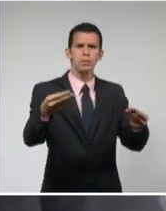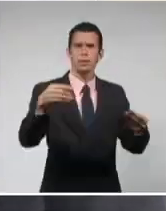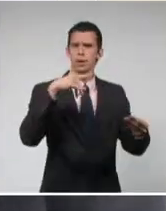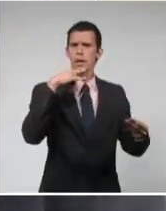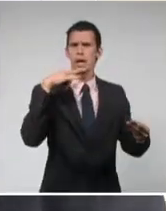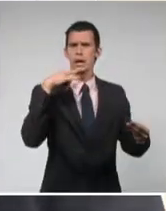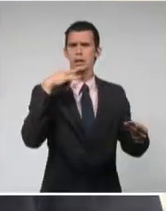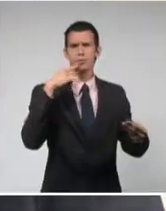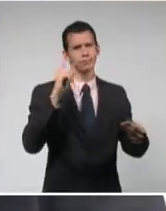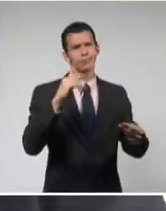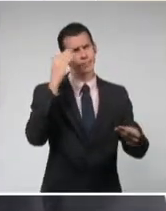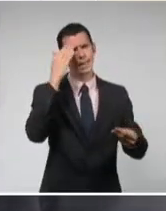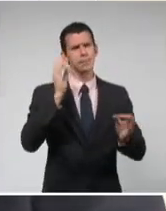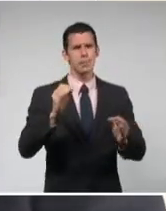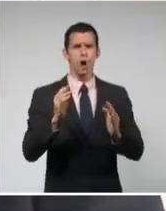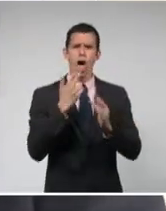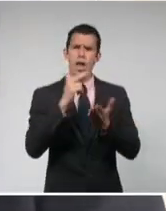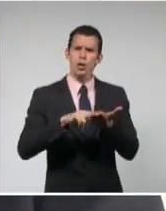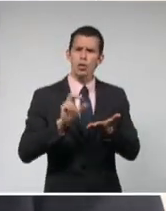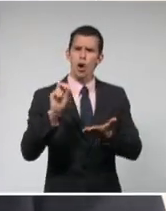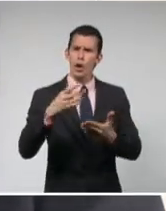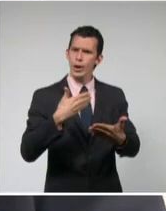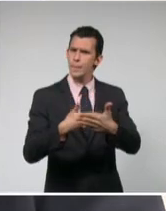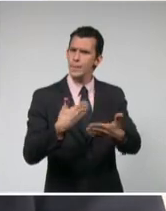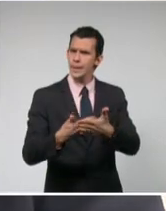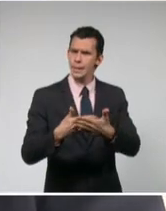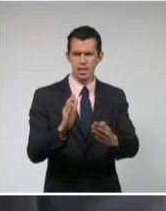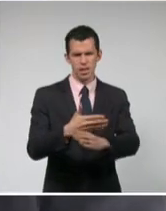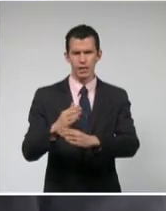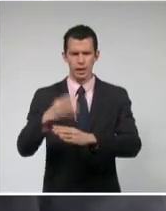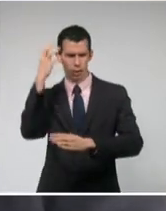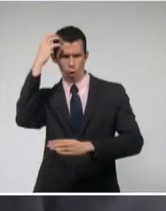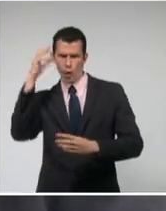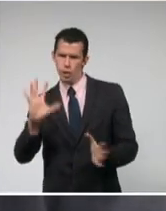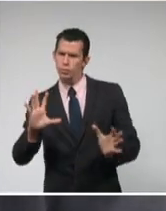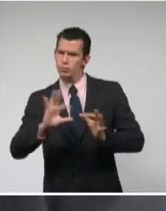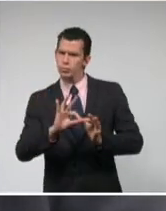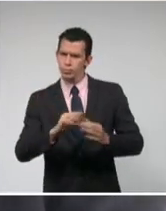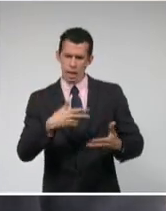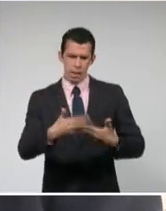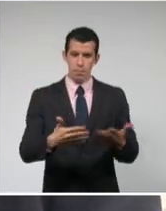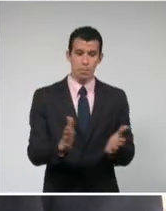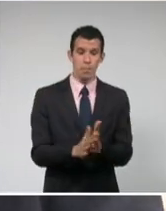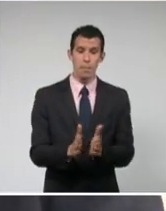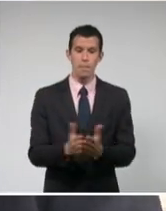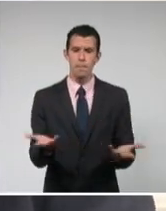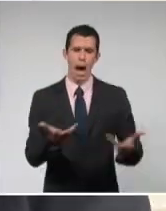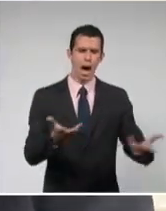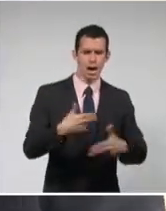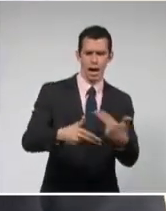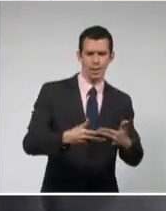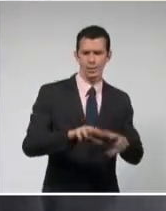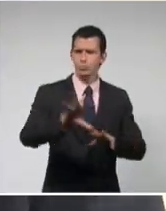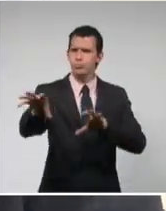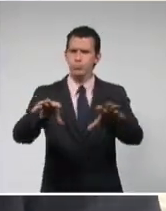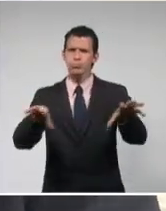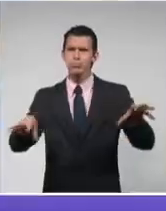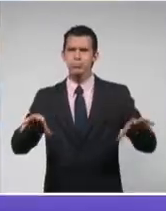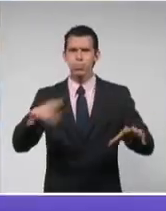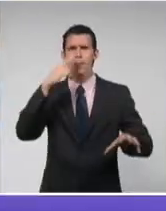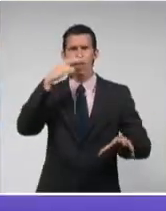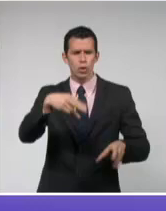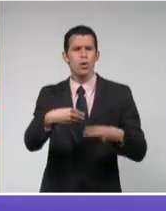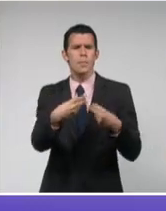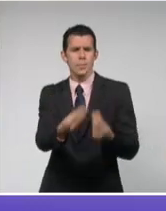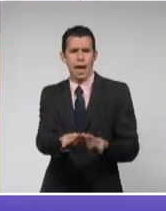Y es un servicio que el Estado cubano, la dirección del gobierno, ha puesto los recursos en materia de combustible necesarios para que el correo